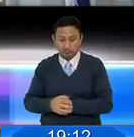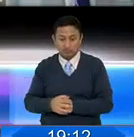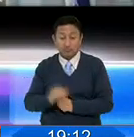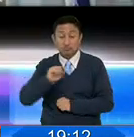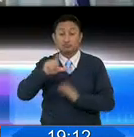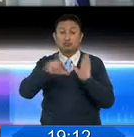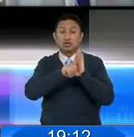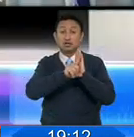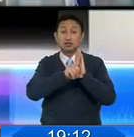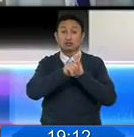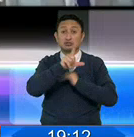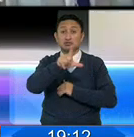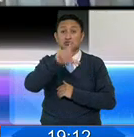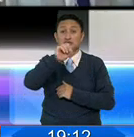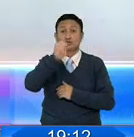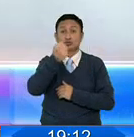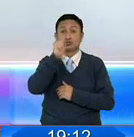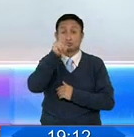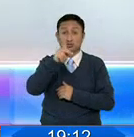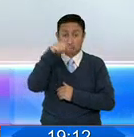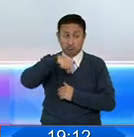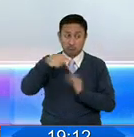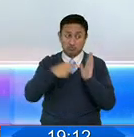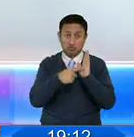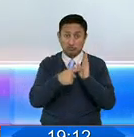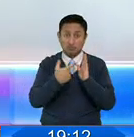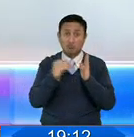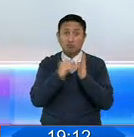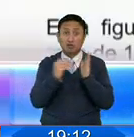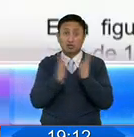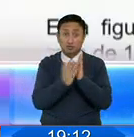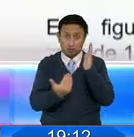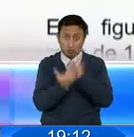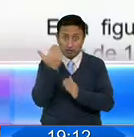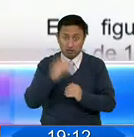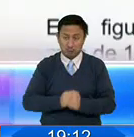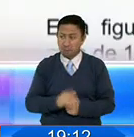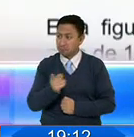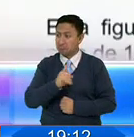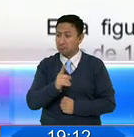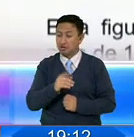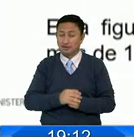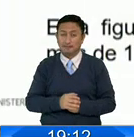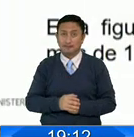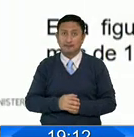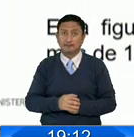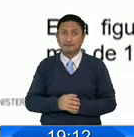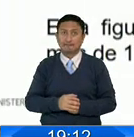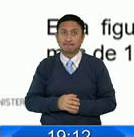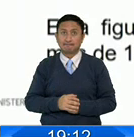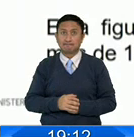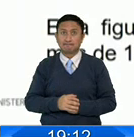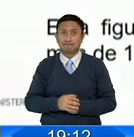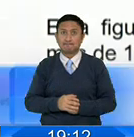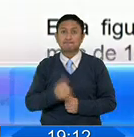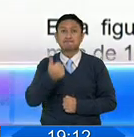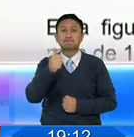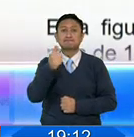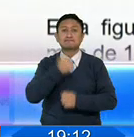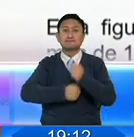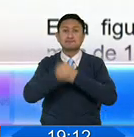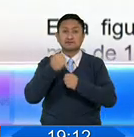Servicio Público y, según él, su aplicación no es nueva. Ha sido utilizada por más de 10 años,